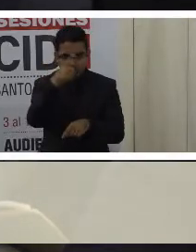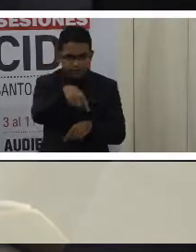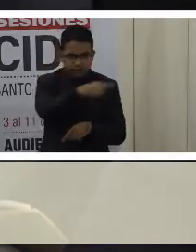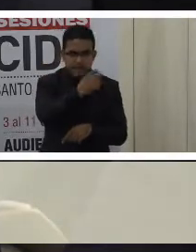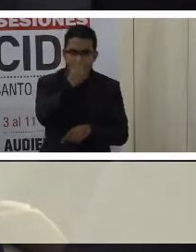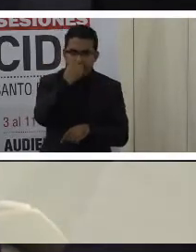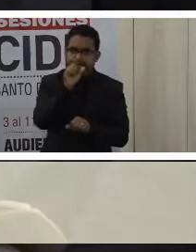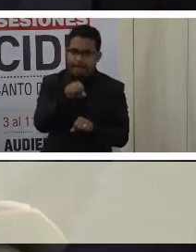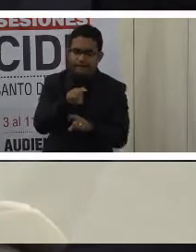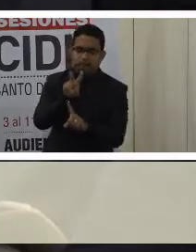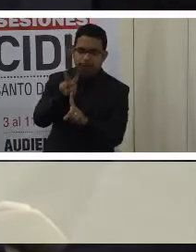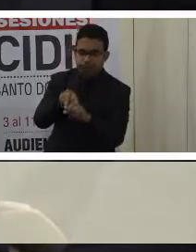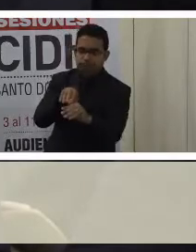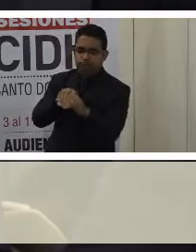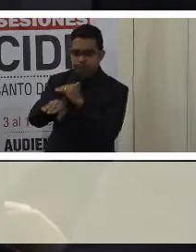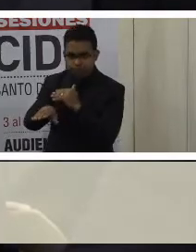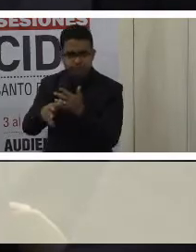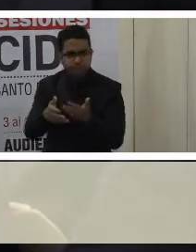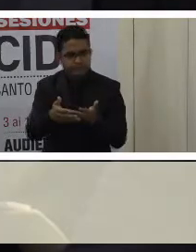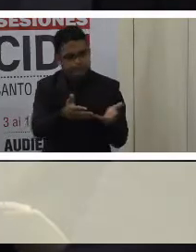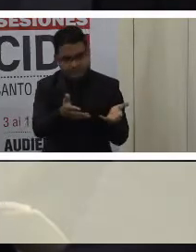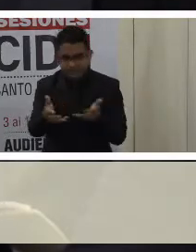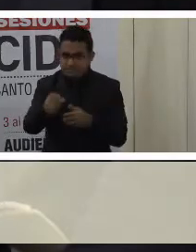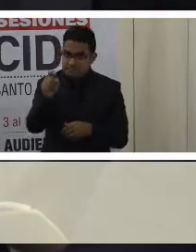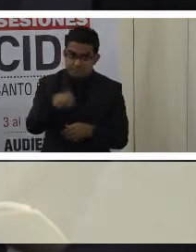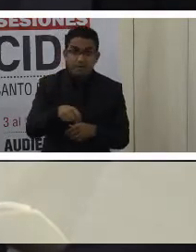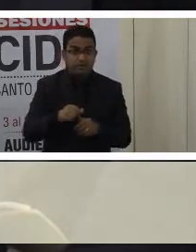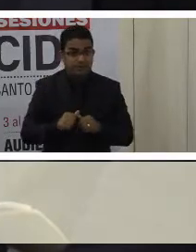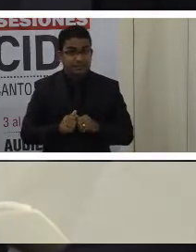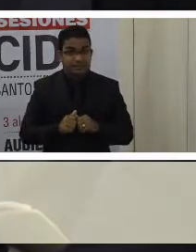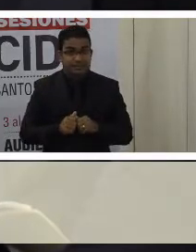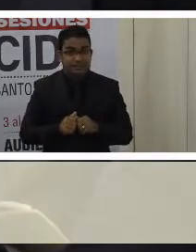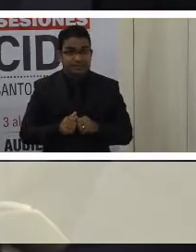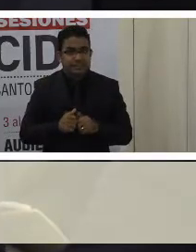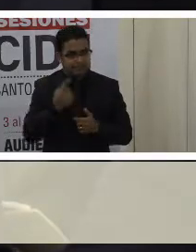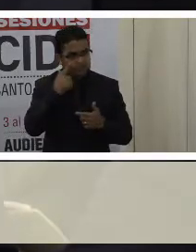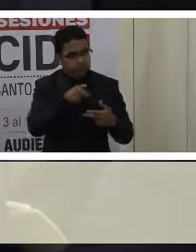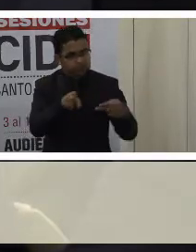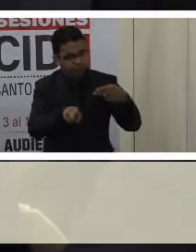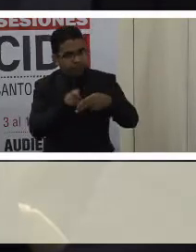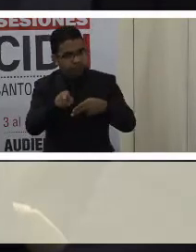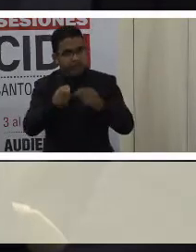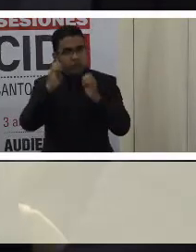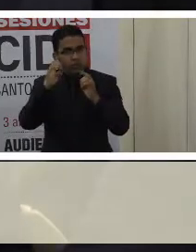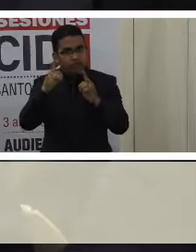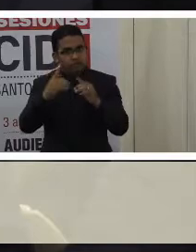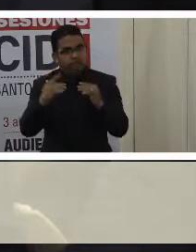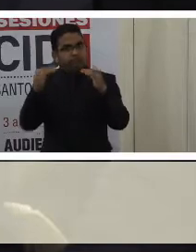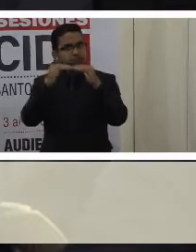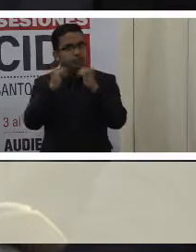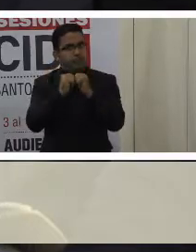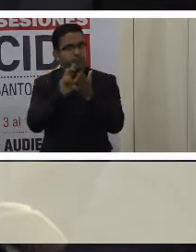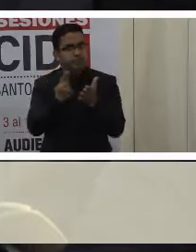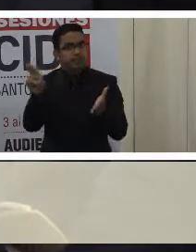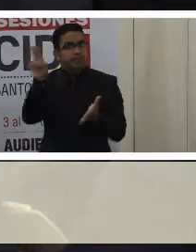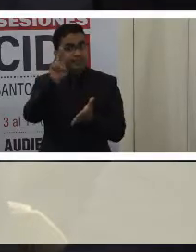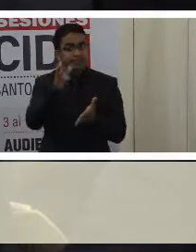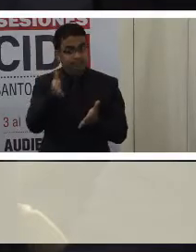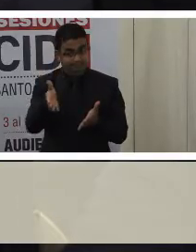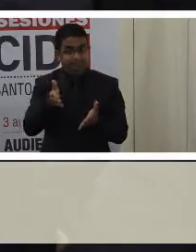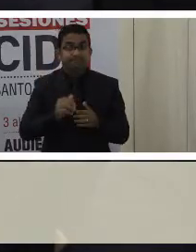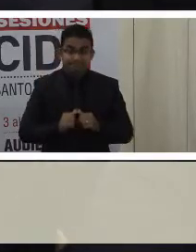presentar esa prueba diagnóstica necesaria para el ingreso a la educación universitaria en ese